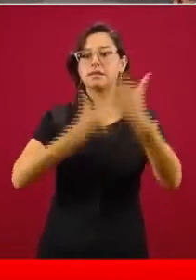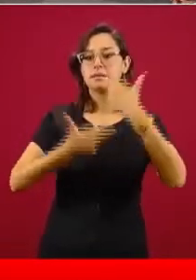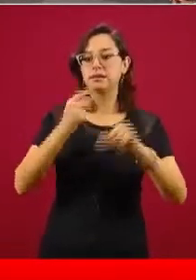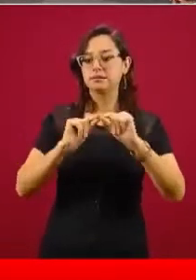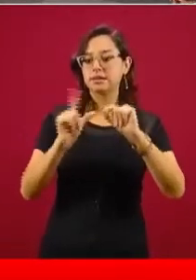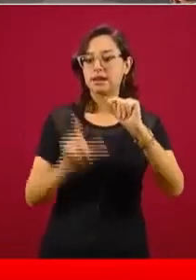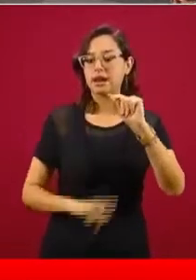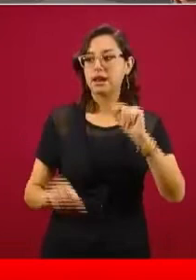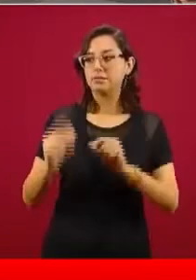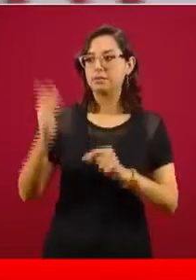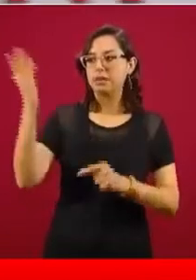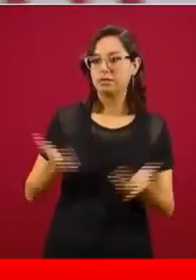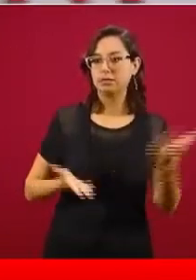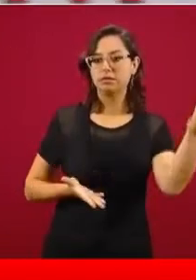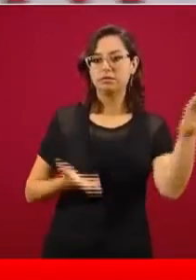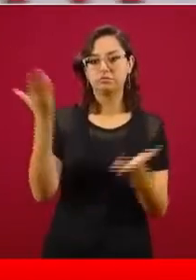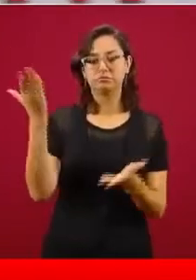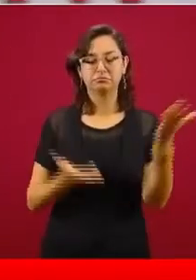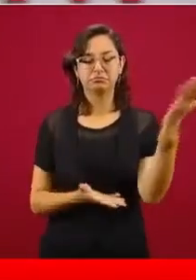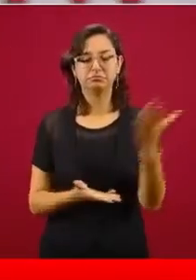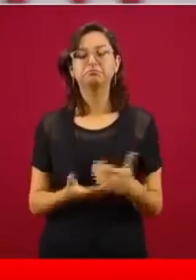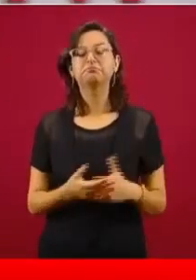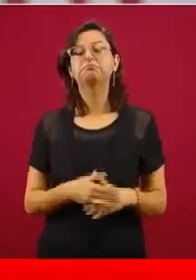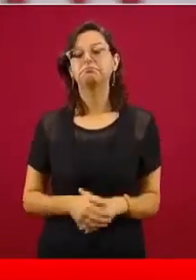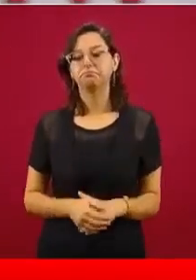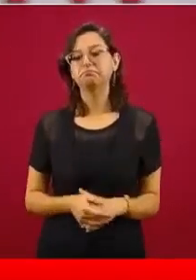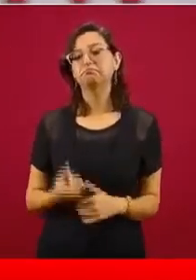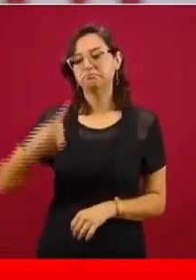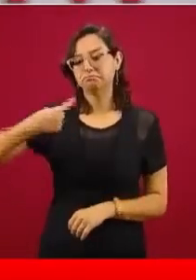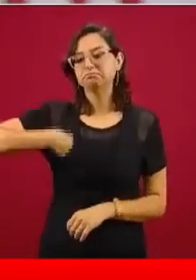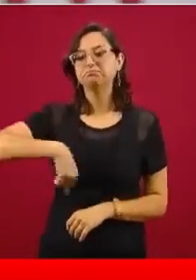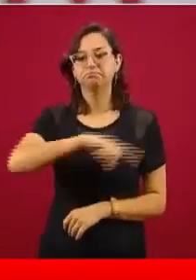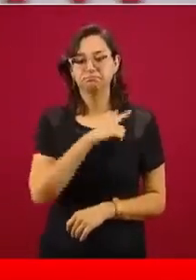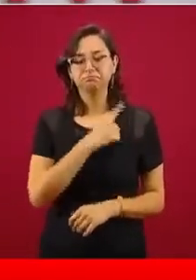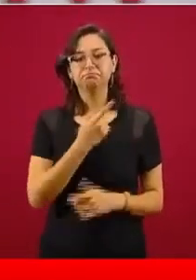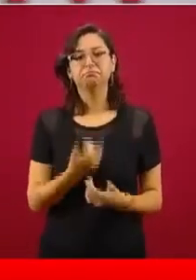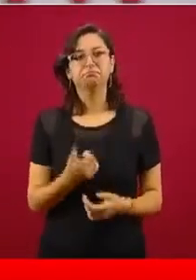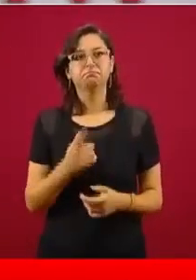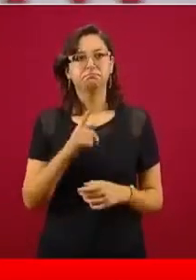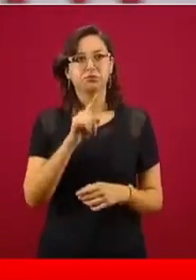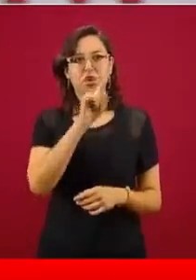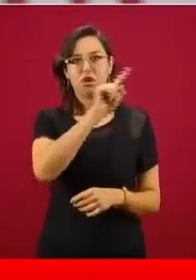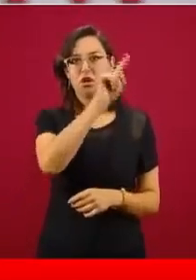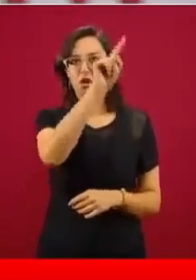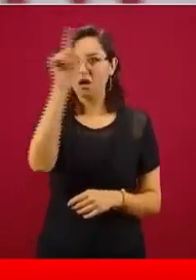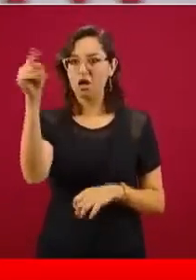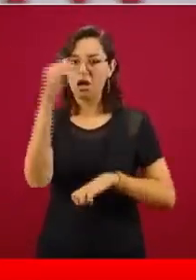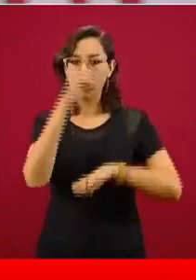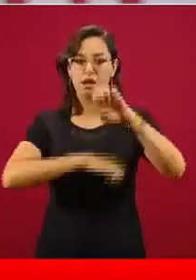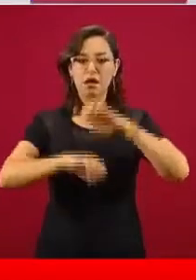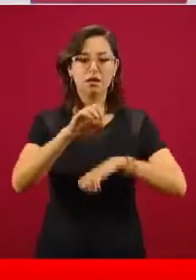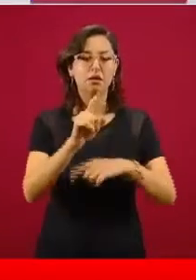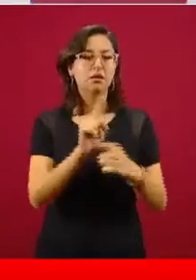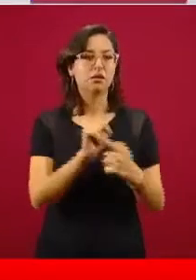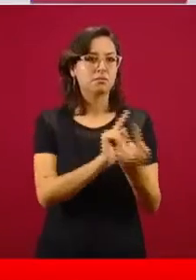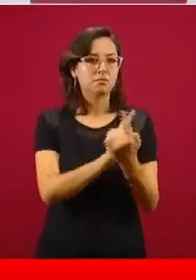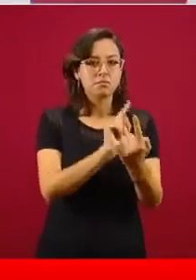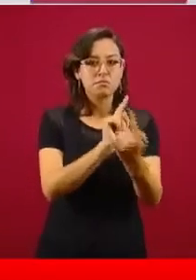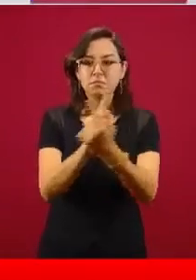Aquí el objetivo ha sido procurar la asistencia consular a los mexicanos afectados en el exterior por la pandemia actual.